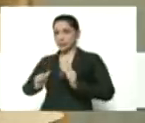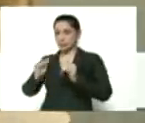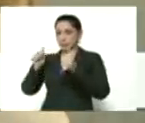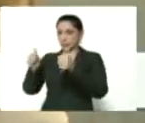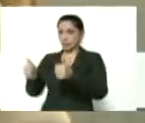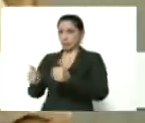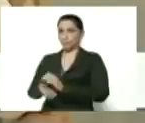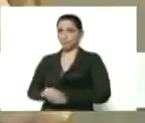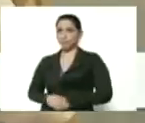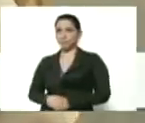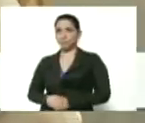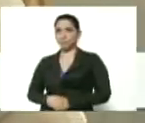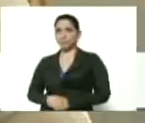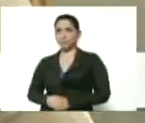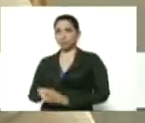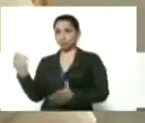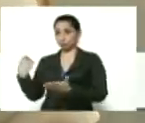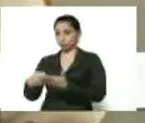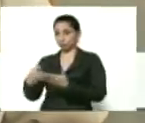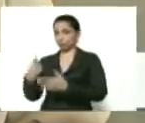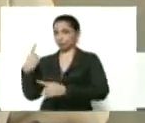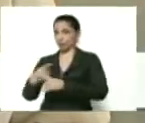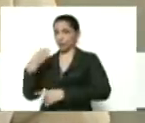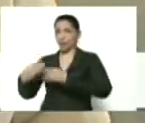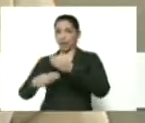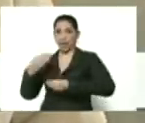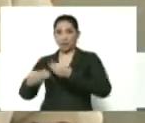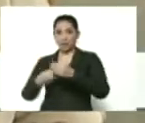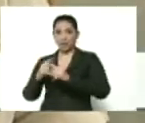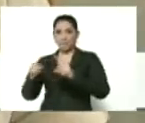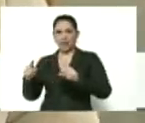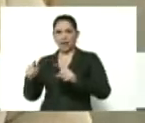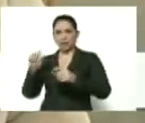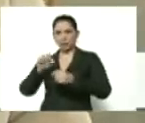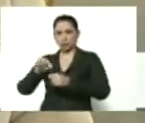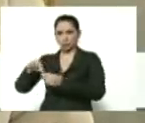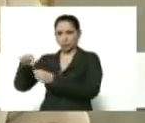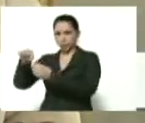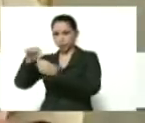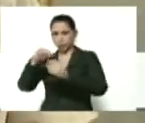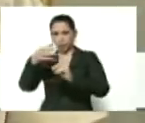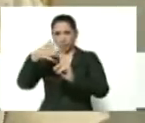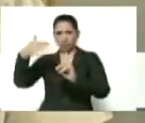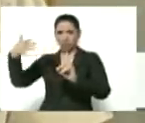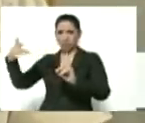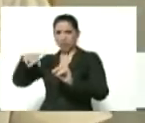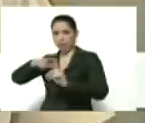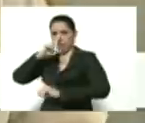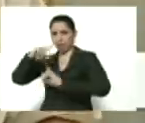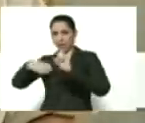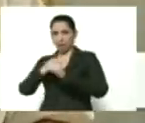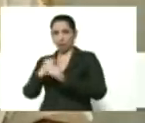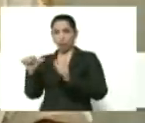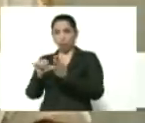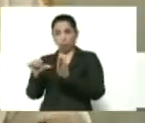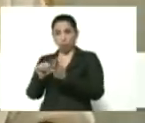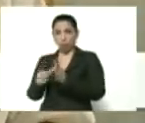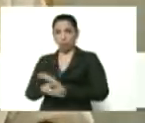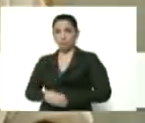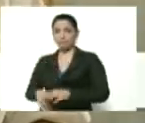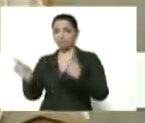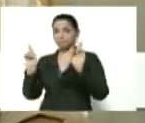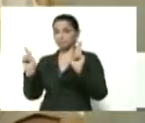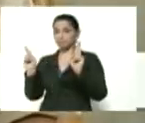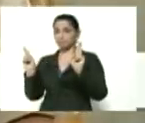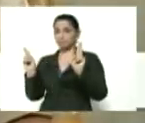la inversión que se viene realizando para el ciclo de cereales de este año, en donde aproximadamente